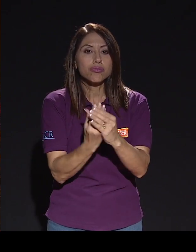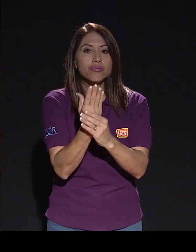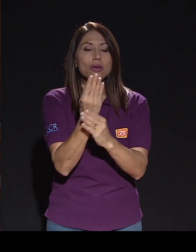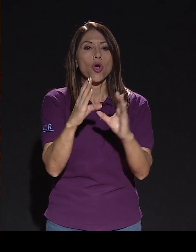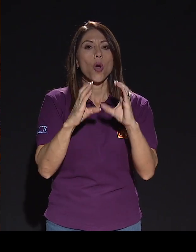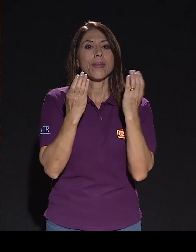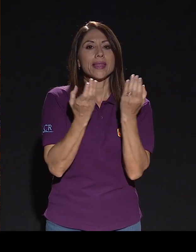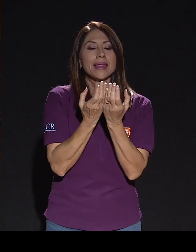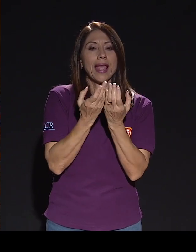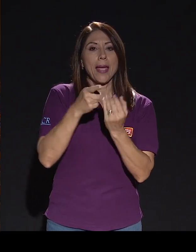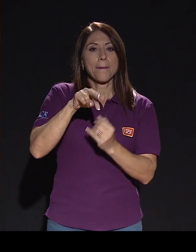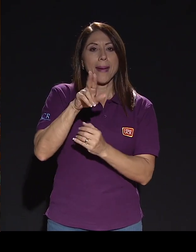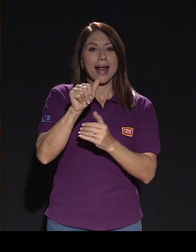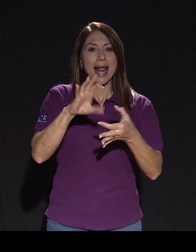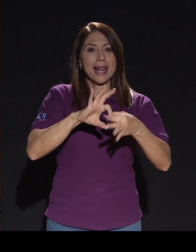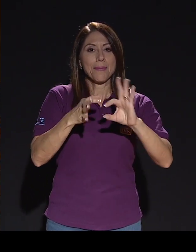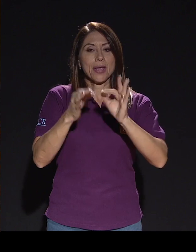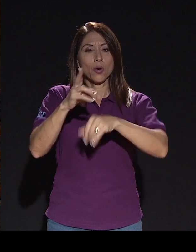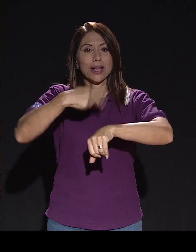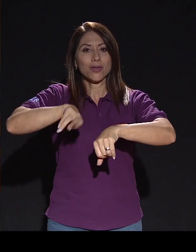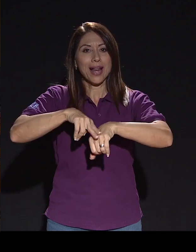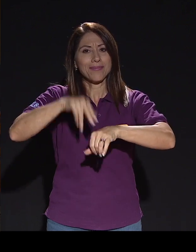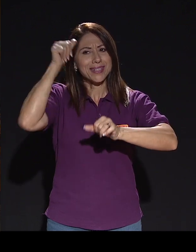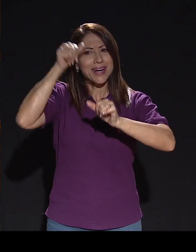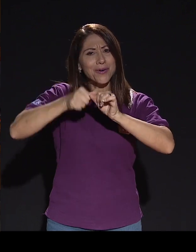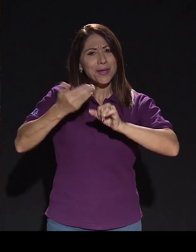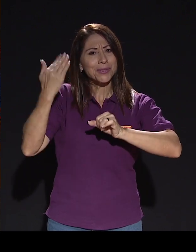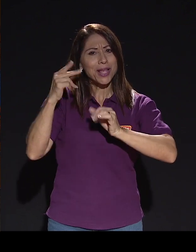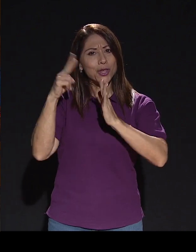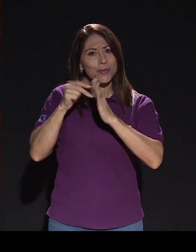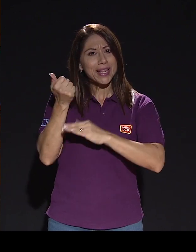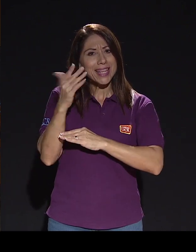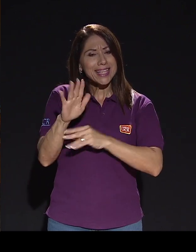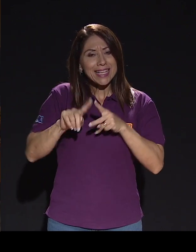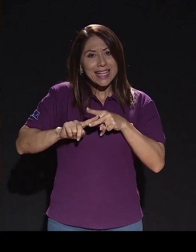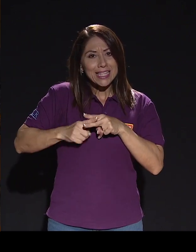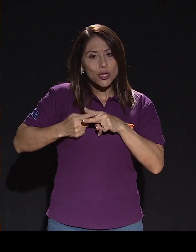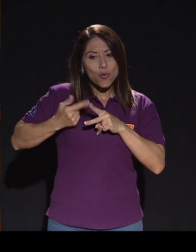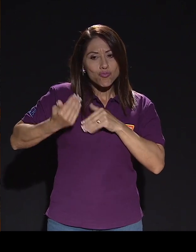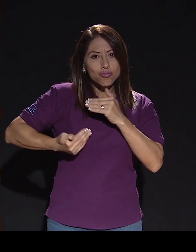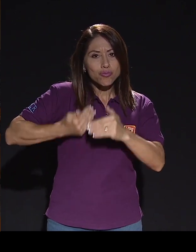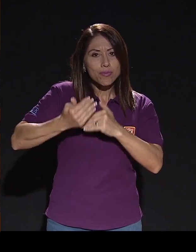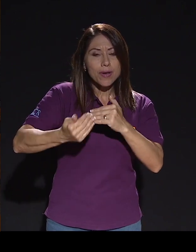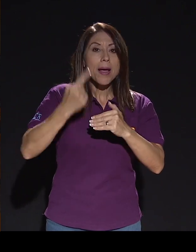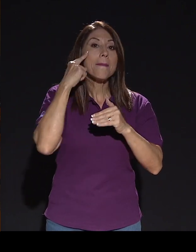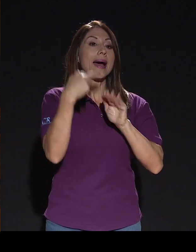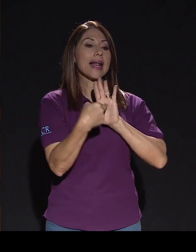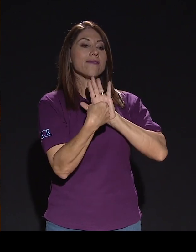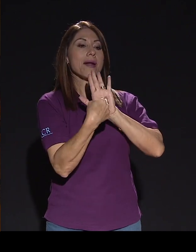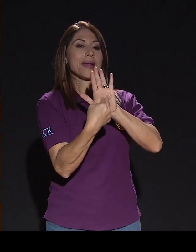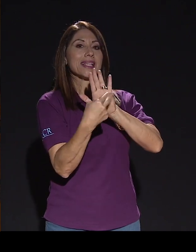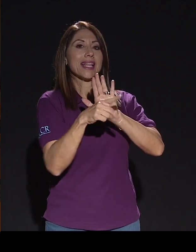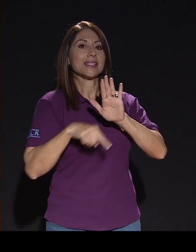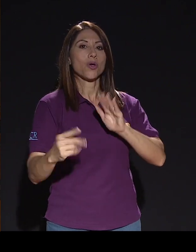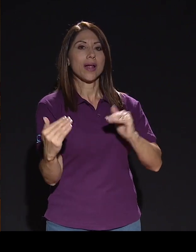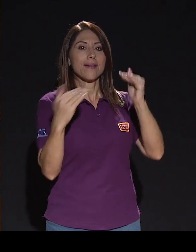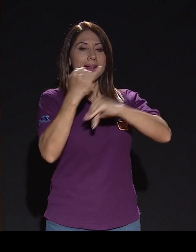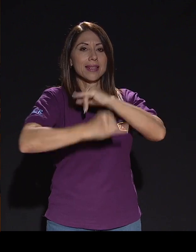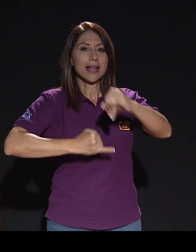Comité Paralímpico Nacional. Recordemos que desde 2015 inició el proceso para que la representación internacional del país cuente con